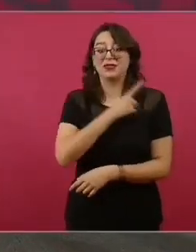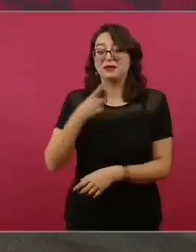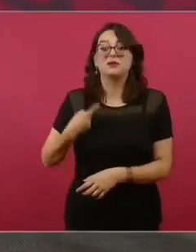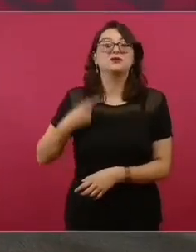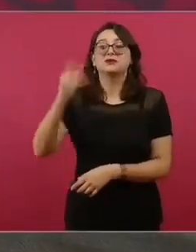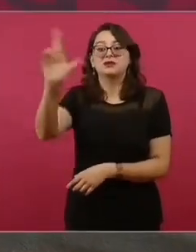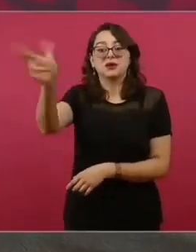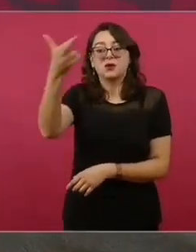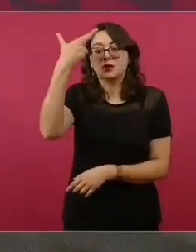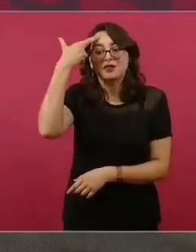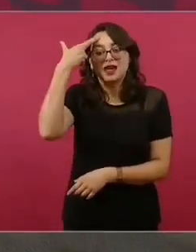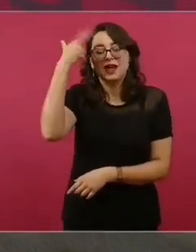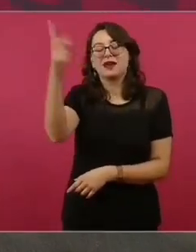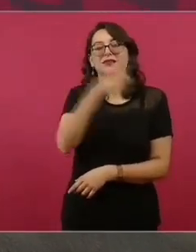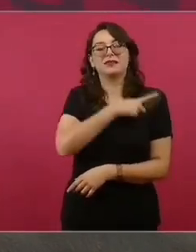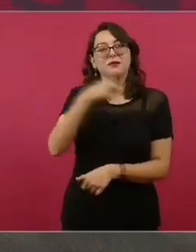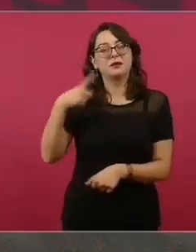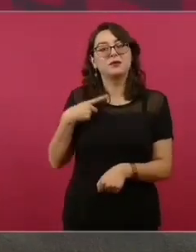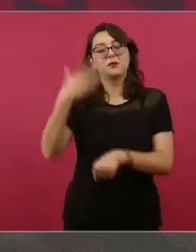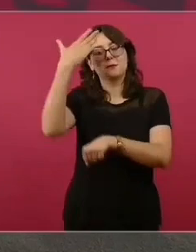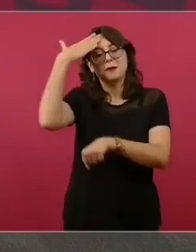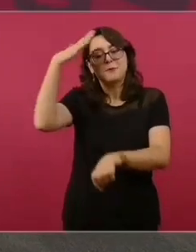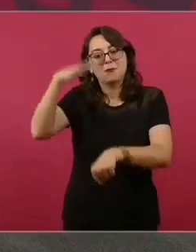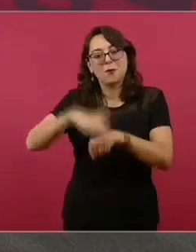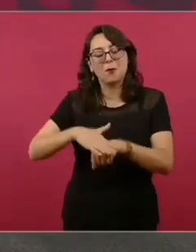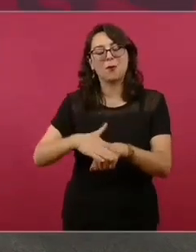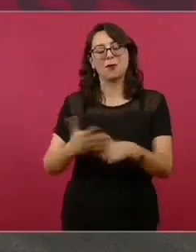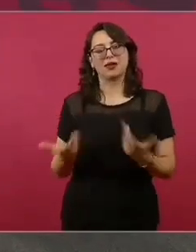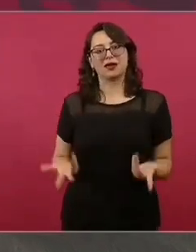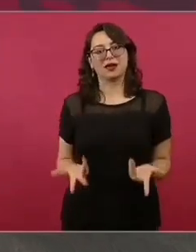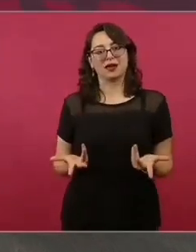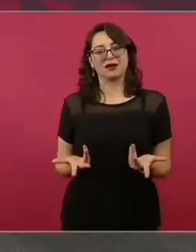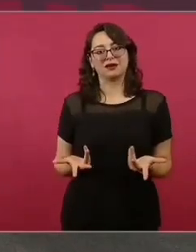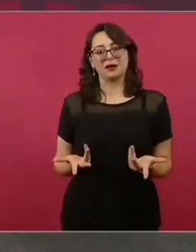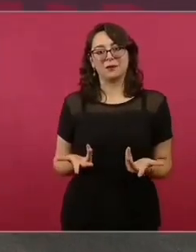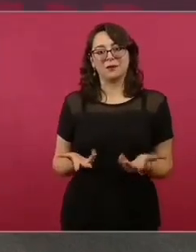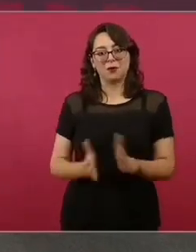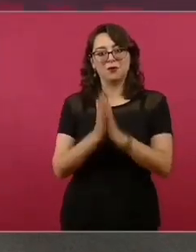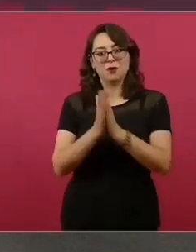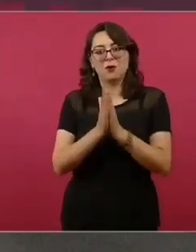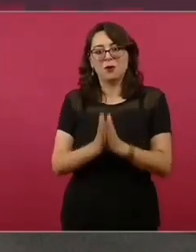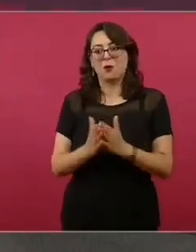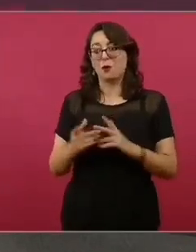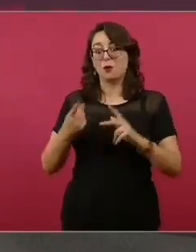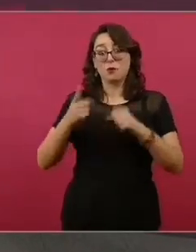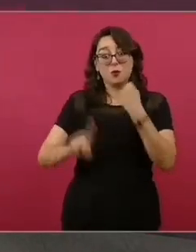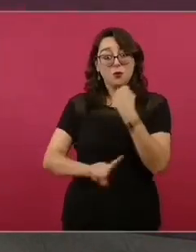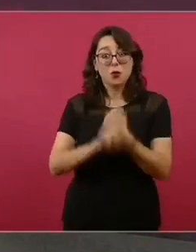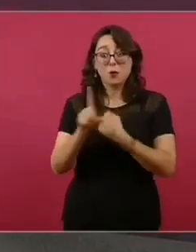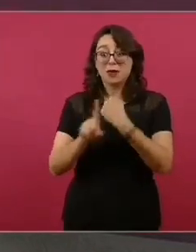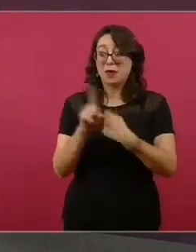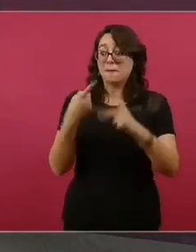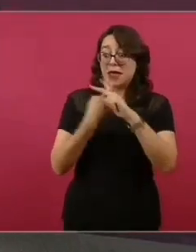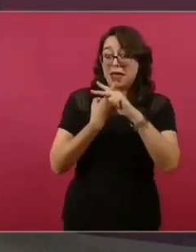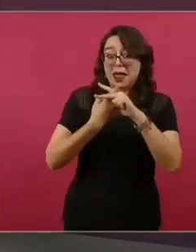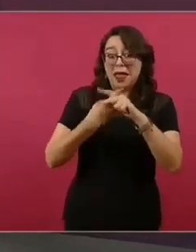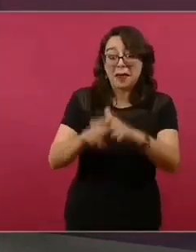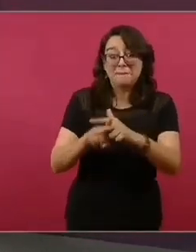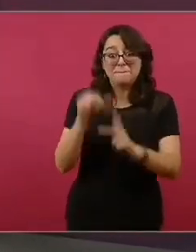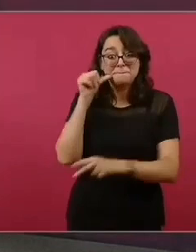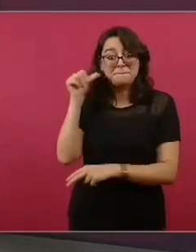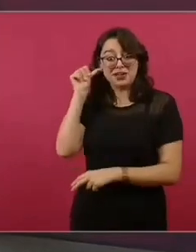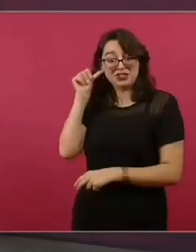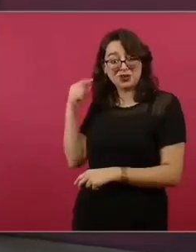no nacimos ayer. O la vida